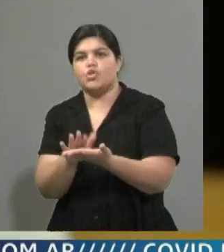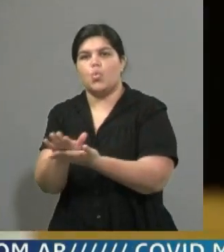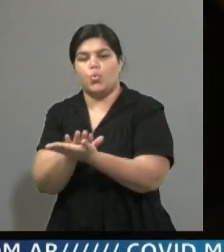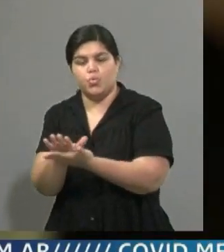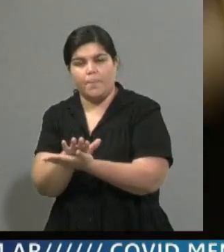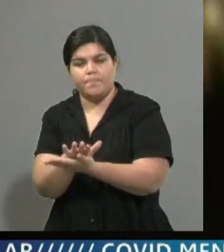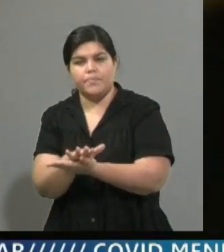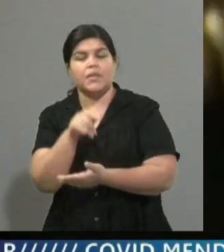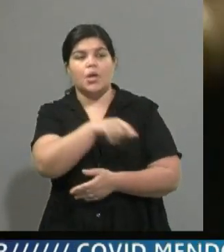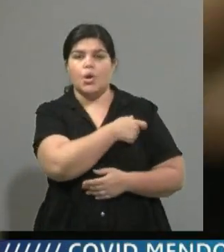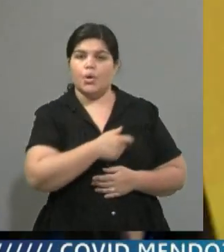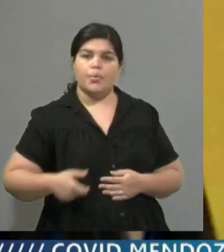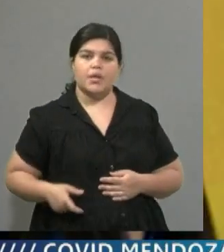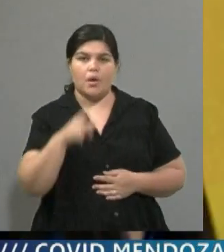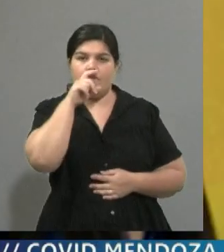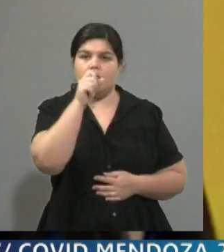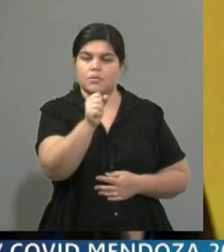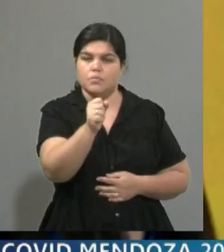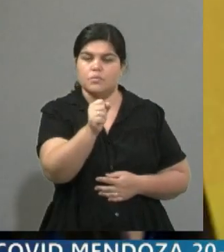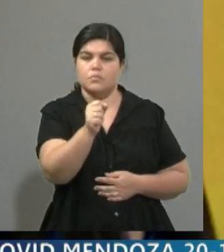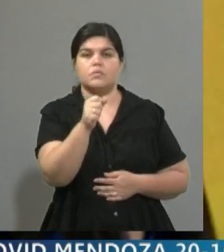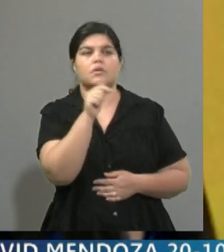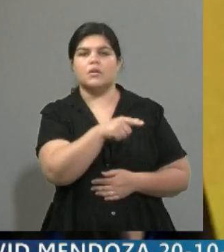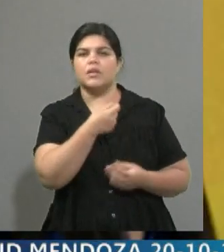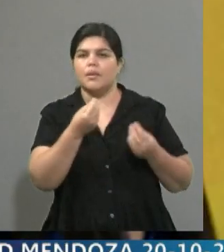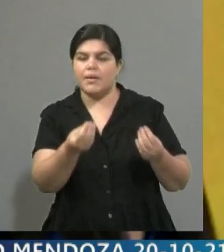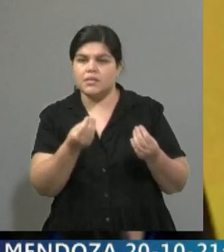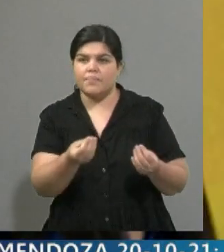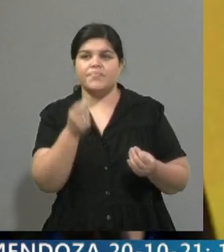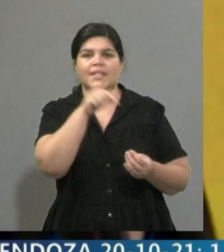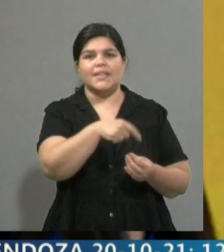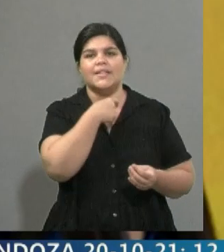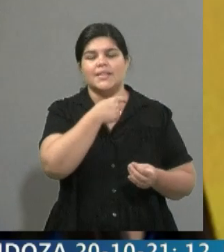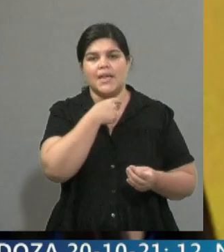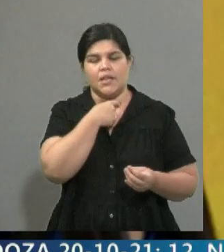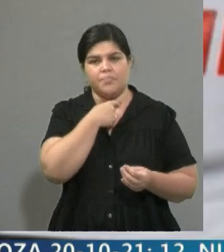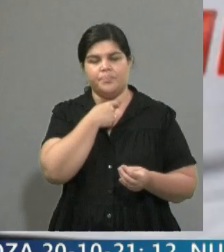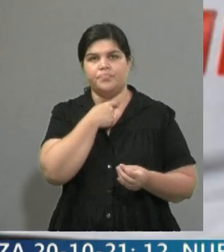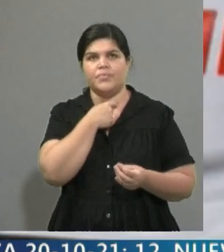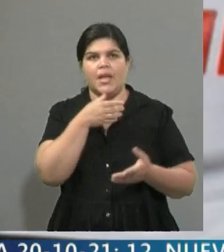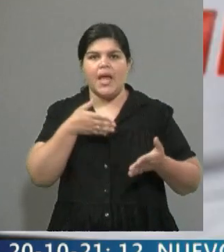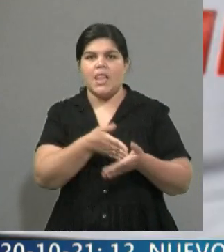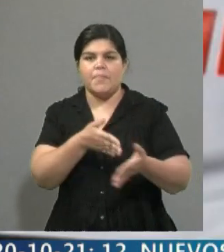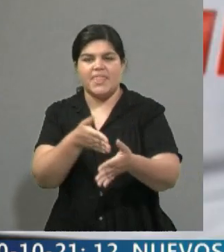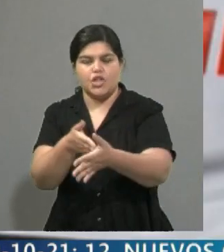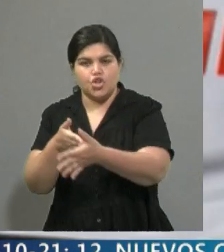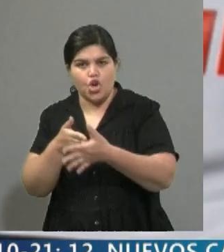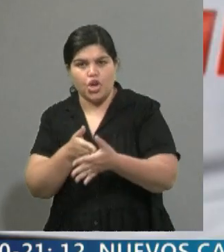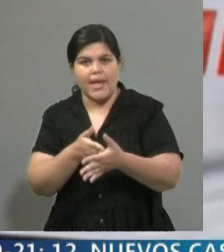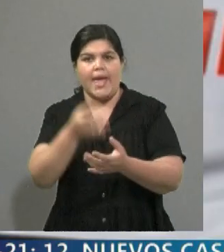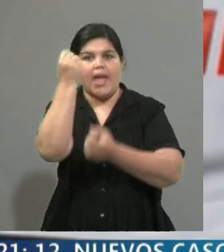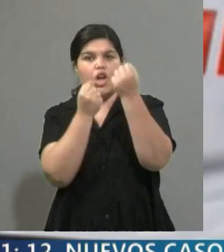puntualmente Nicolás Maduro es tratar de levantar todo tipo de sanciones económicas, Estados Unidos principalmente,